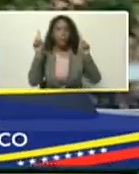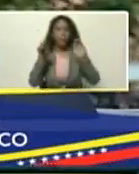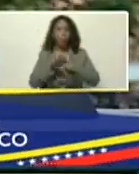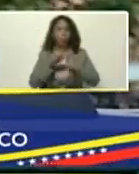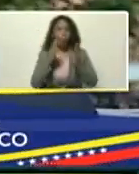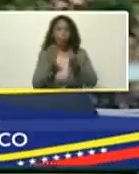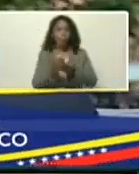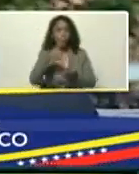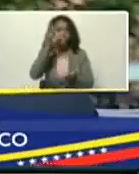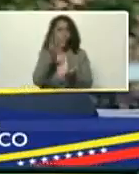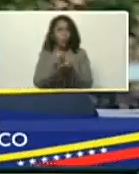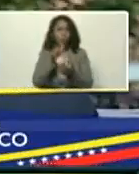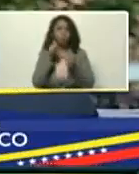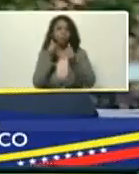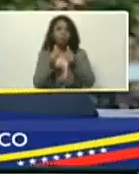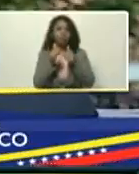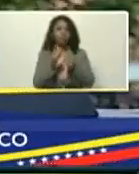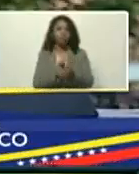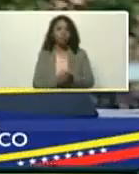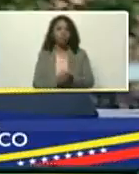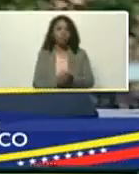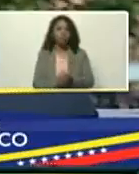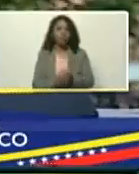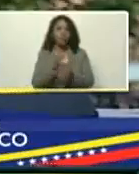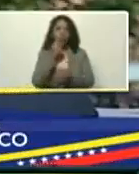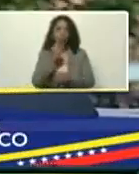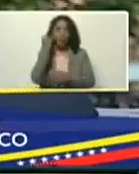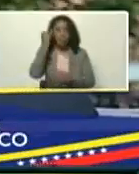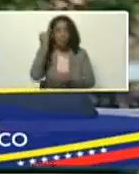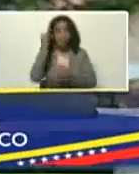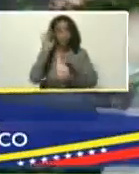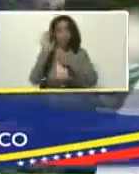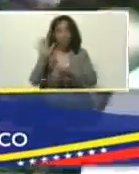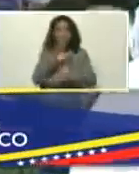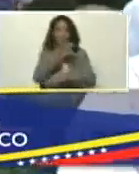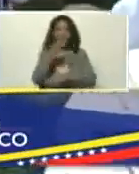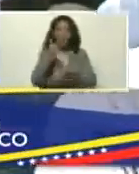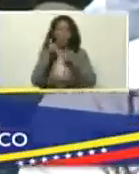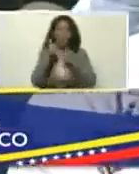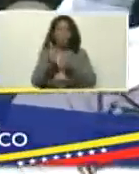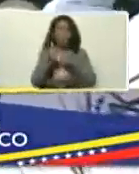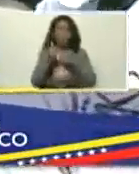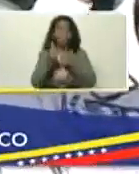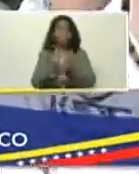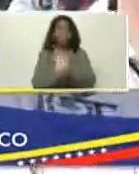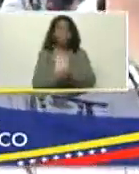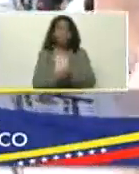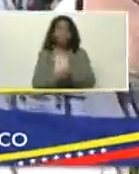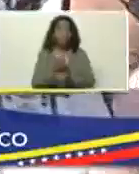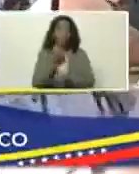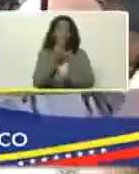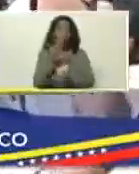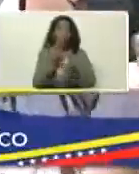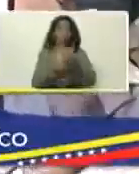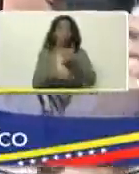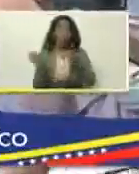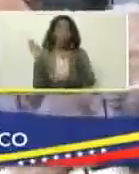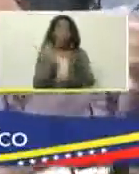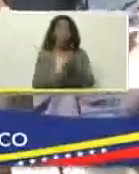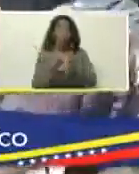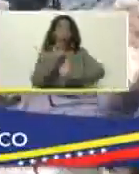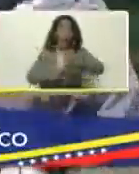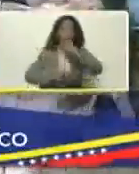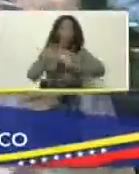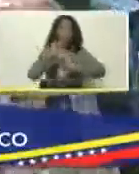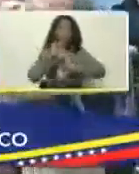global, aprobado, muy bien, muy buena idea, excelente, muy buena idea, bueno, nos vamos a poner, en la vanguardia,